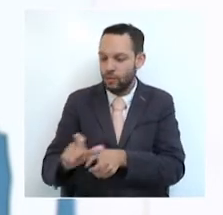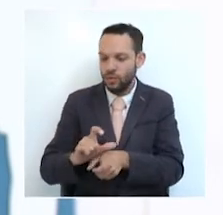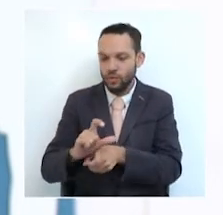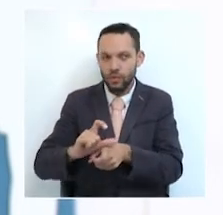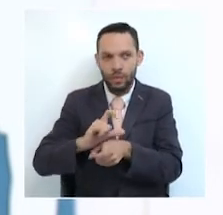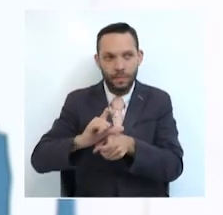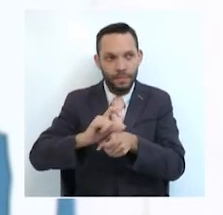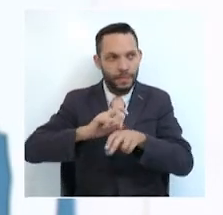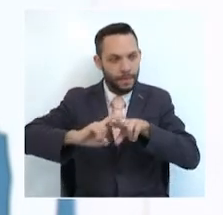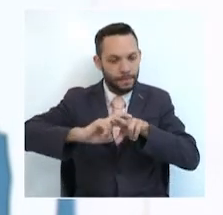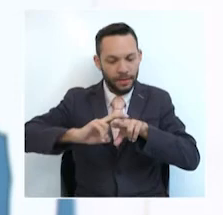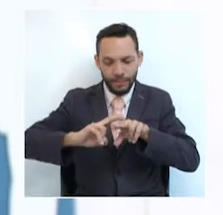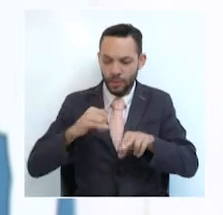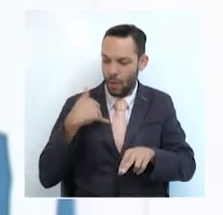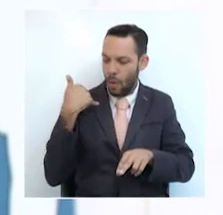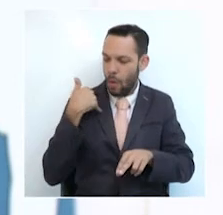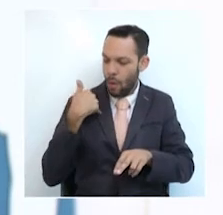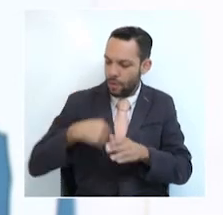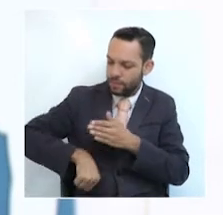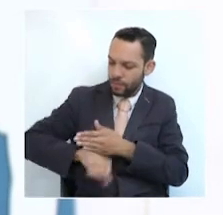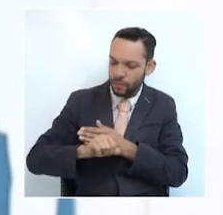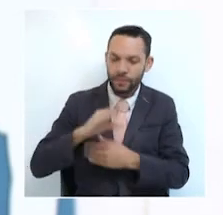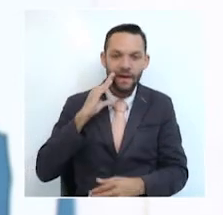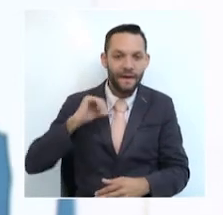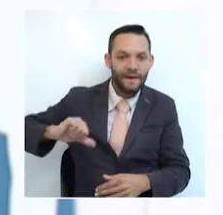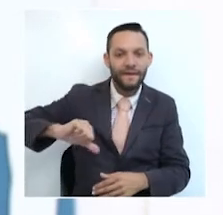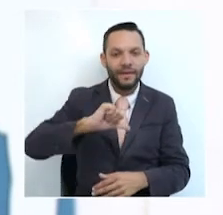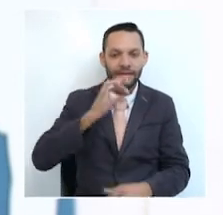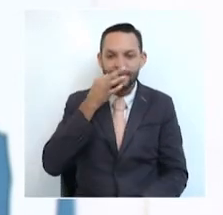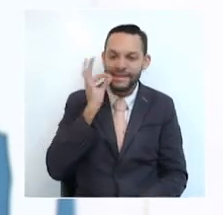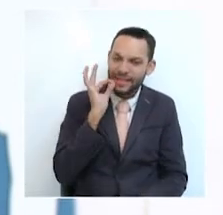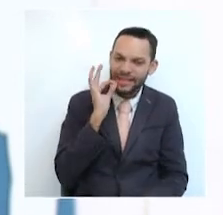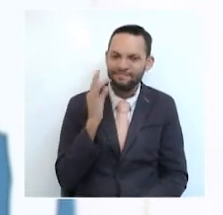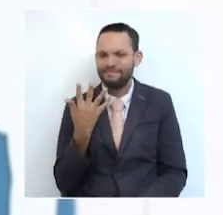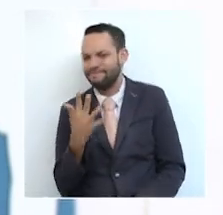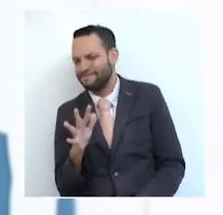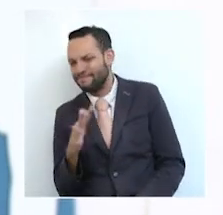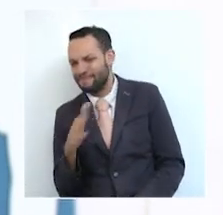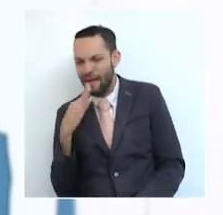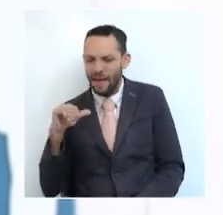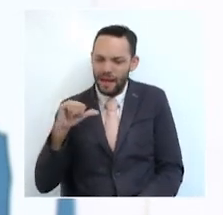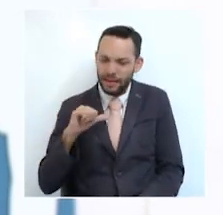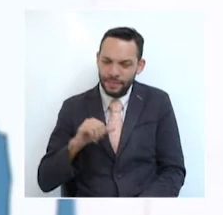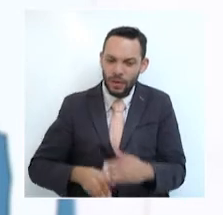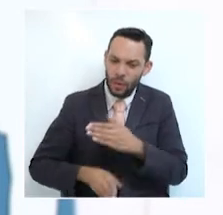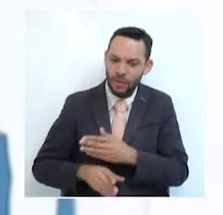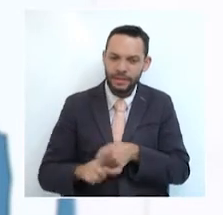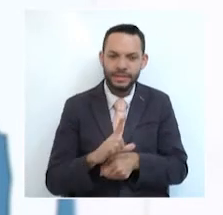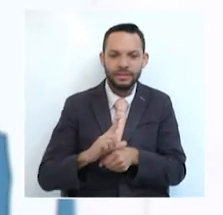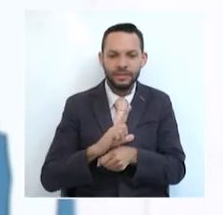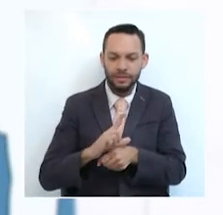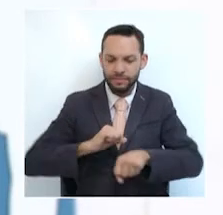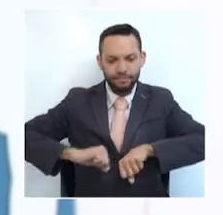Nacional Prejuvenil de Fútbol Femenino. La Selección Caldas no arrancó bien, el fútbol en el departamento es incipiente, pero la Liga Departamental